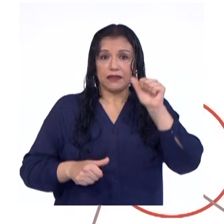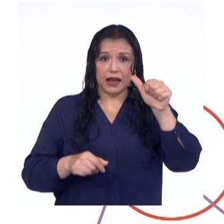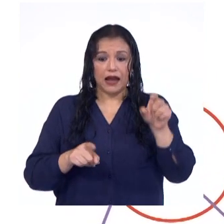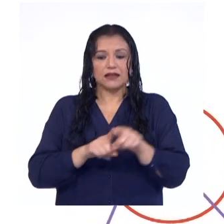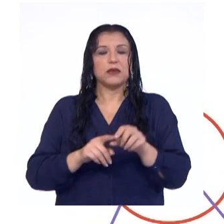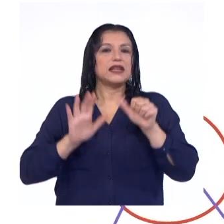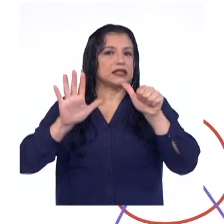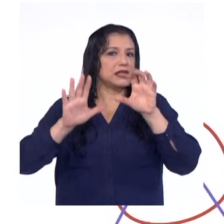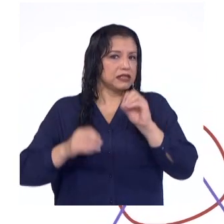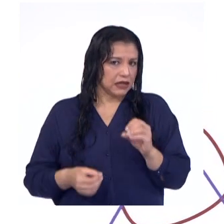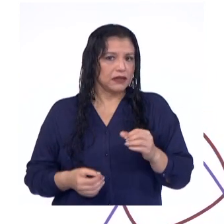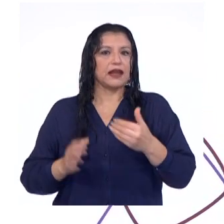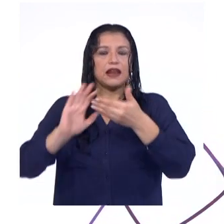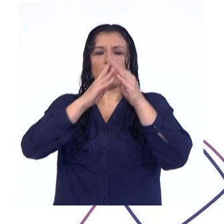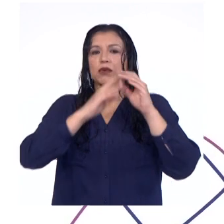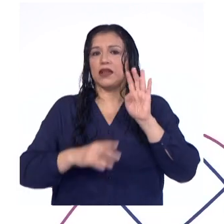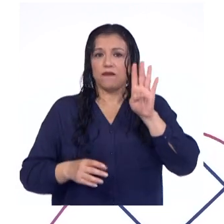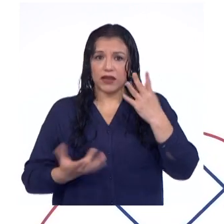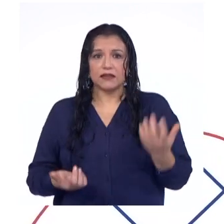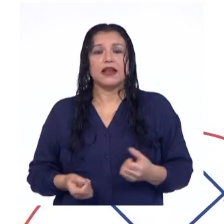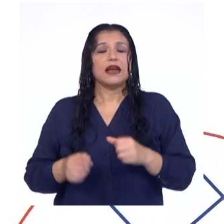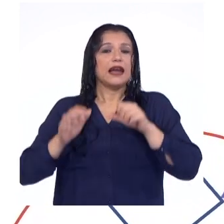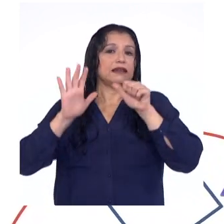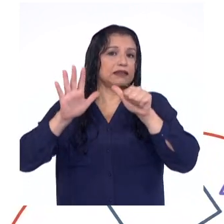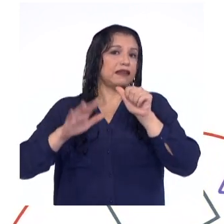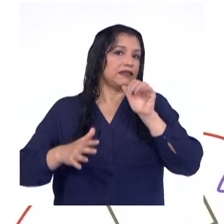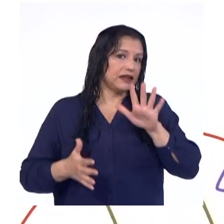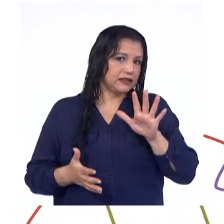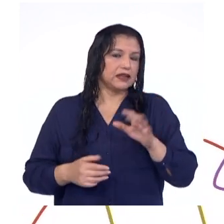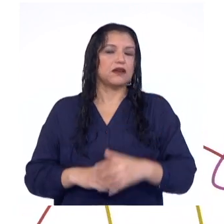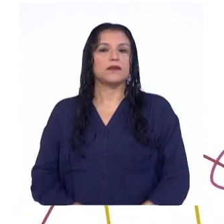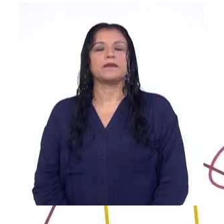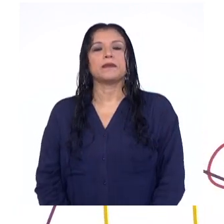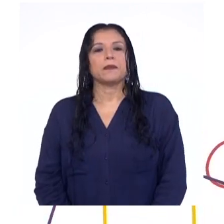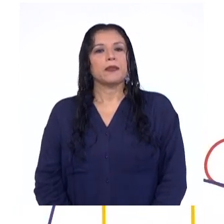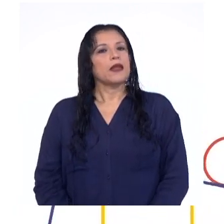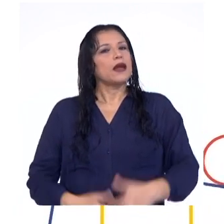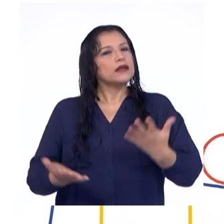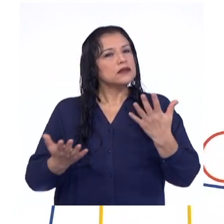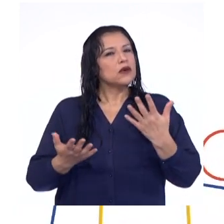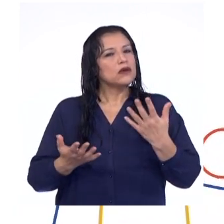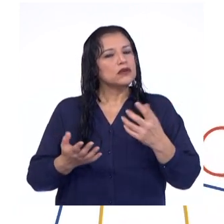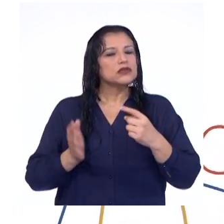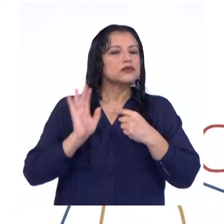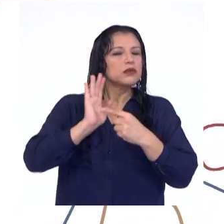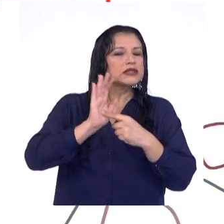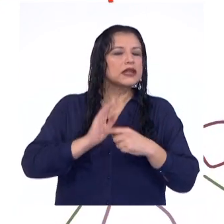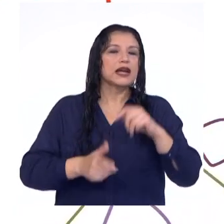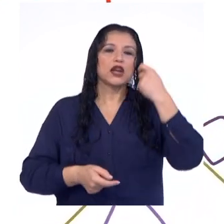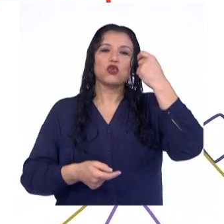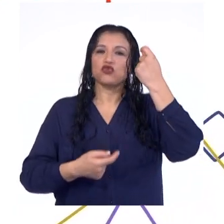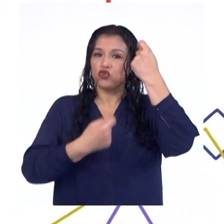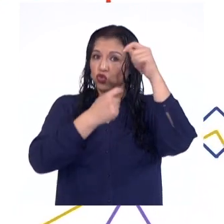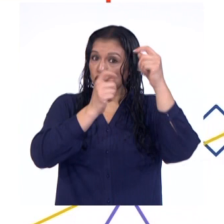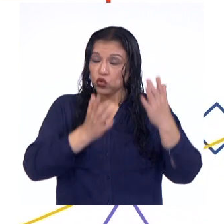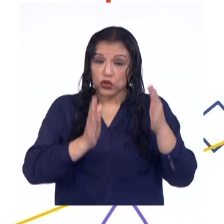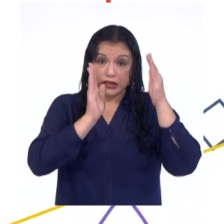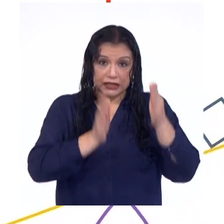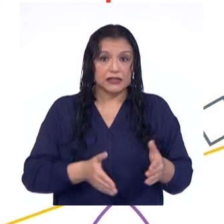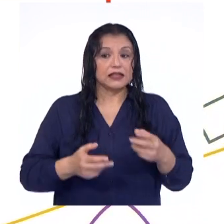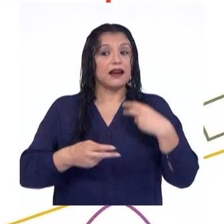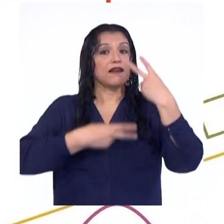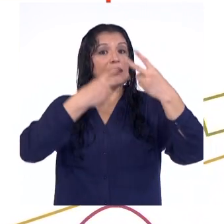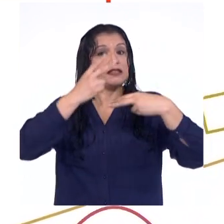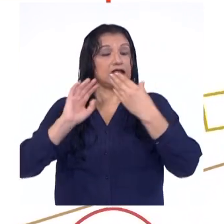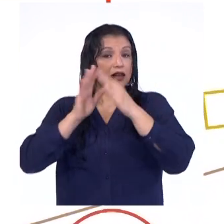60 pulsaciones, y en la comunidad B es 65 pulsaciones, lo cual indica que los turistas que visitan la comunidad B